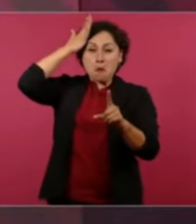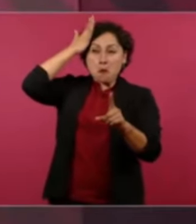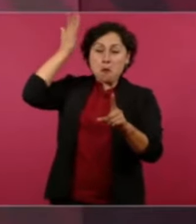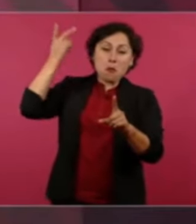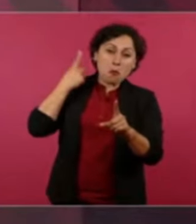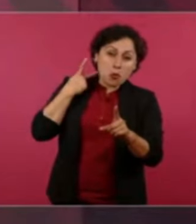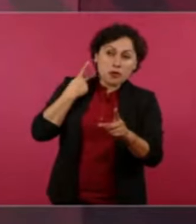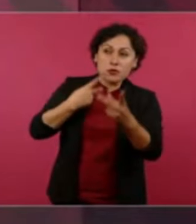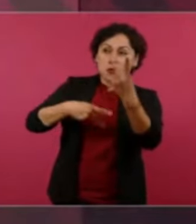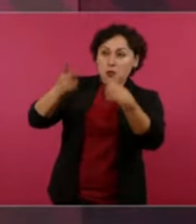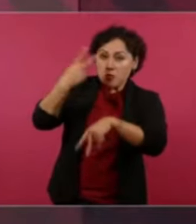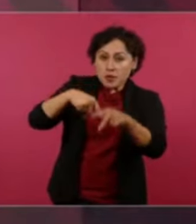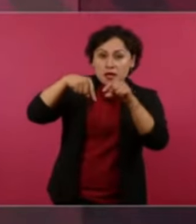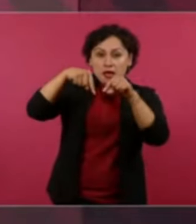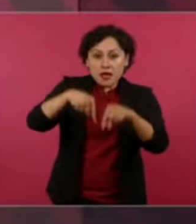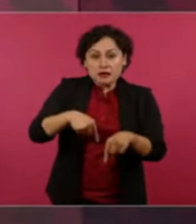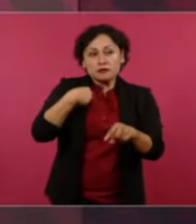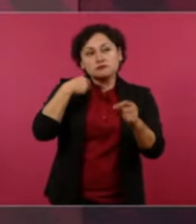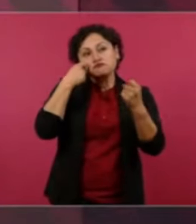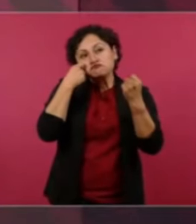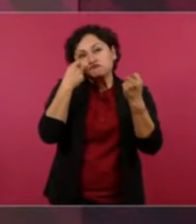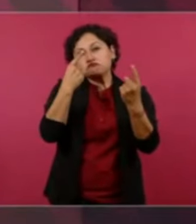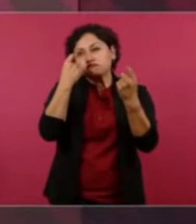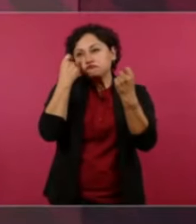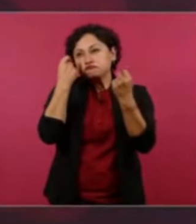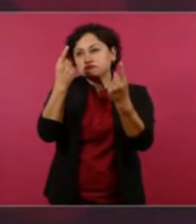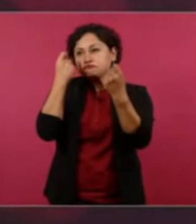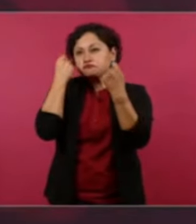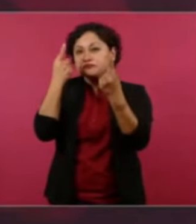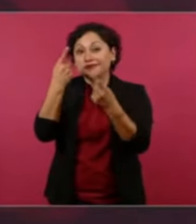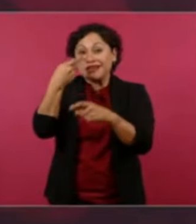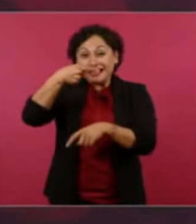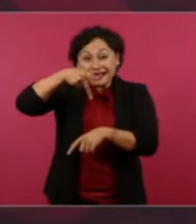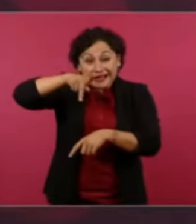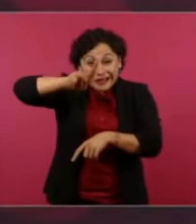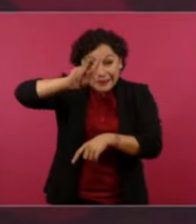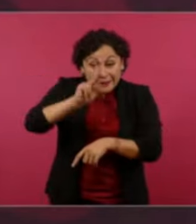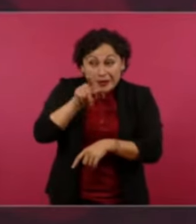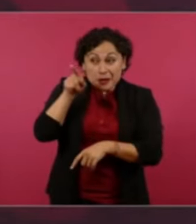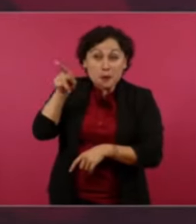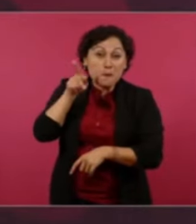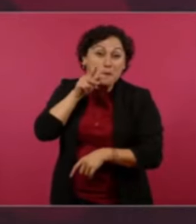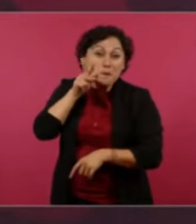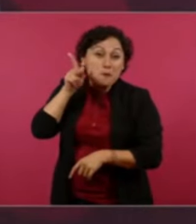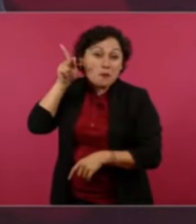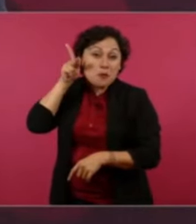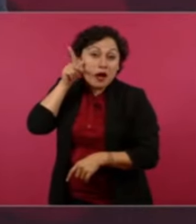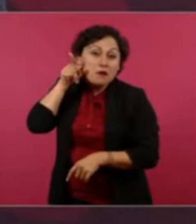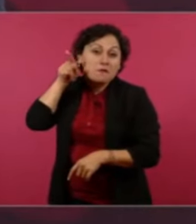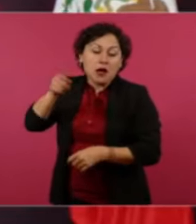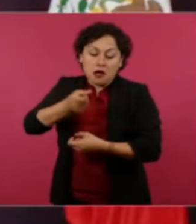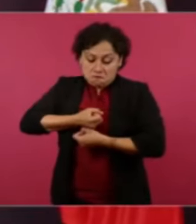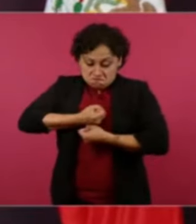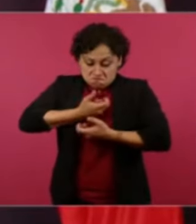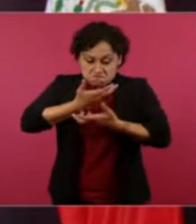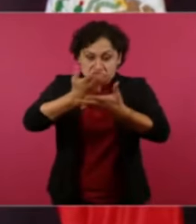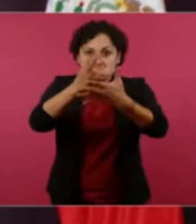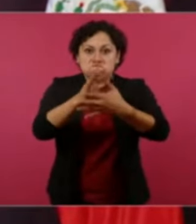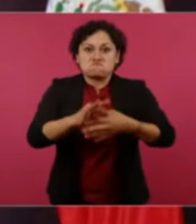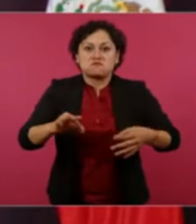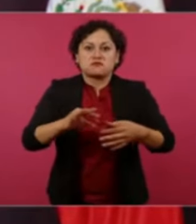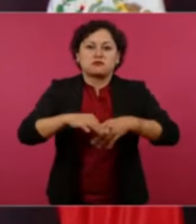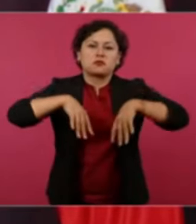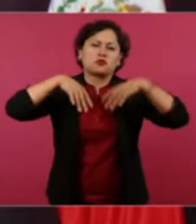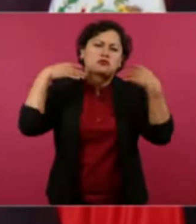nadie pronunció los discursos que pronunció el Papa Francisco cuando visitó México.